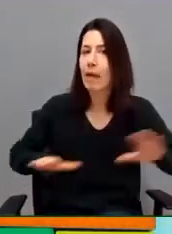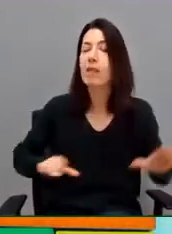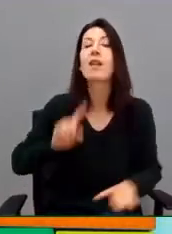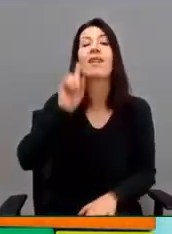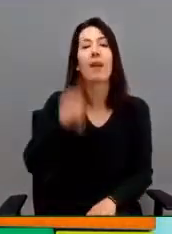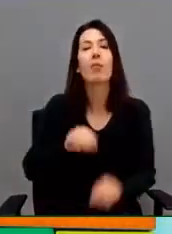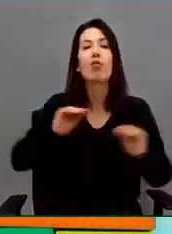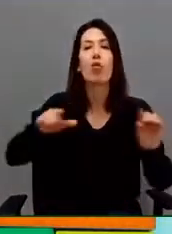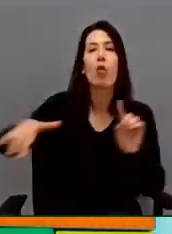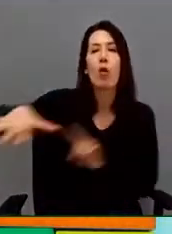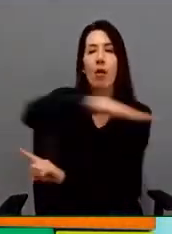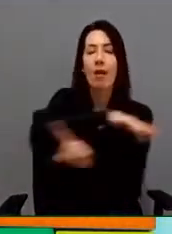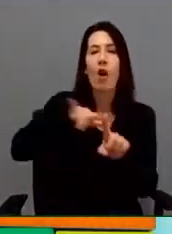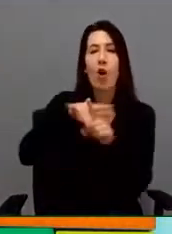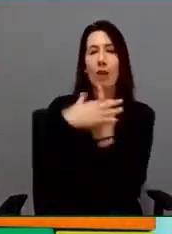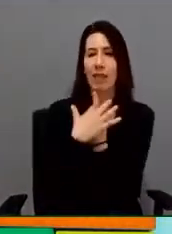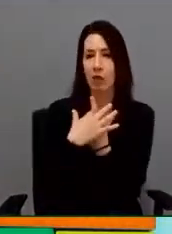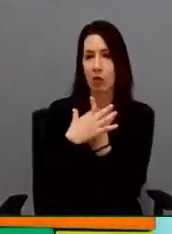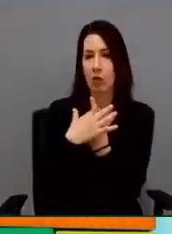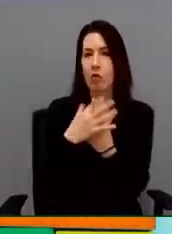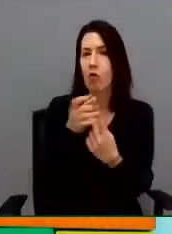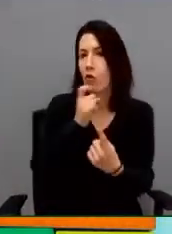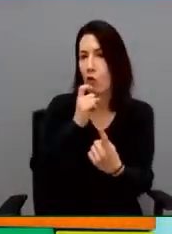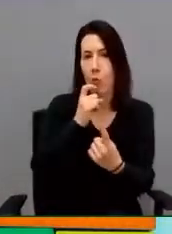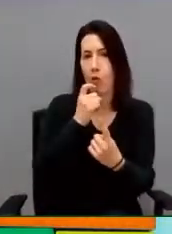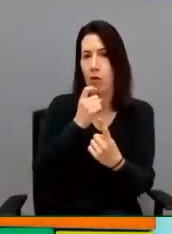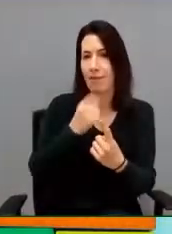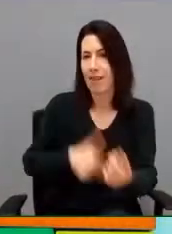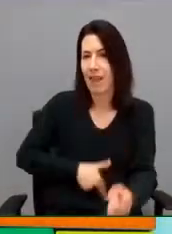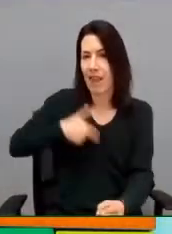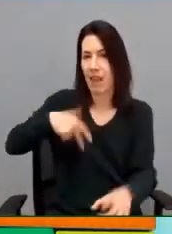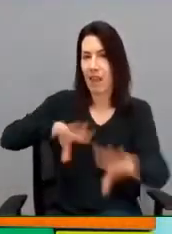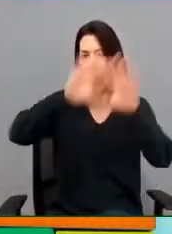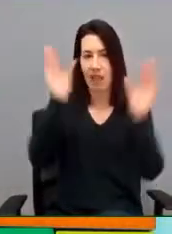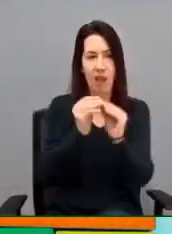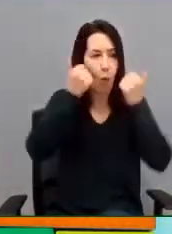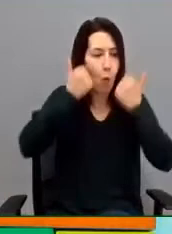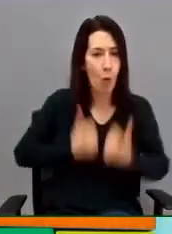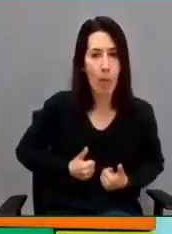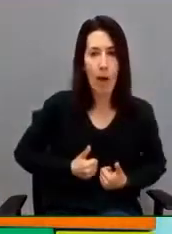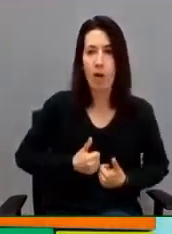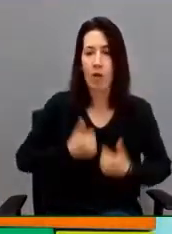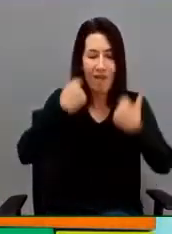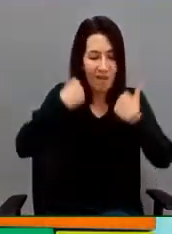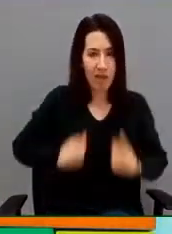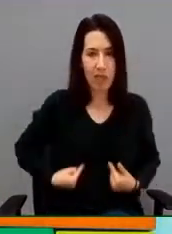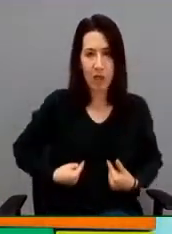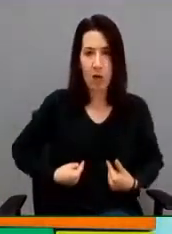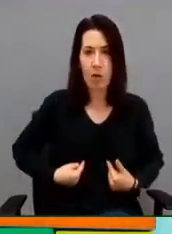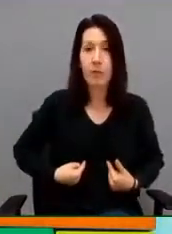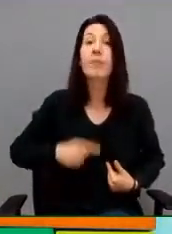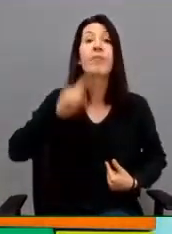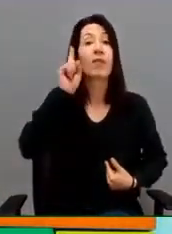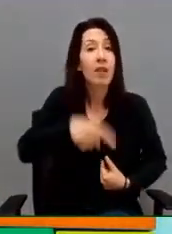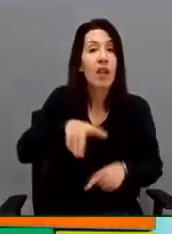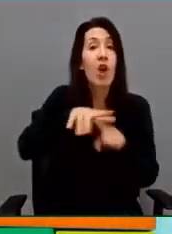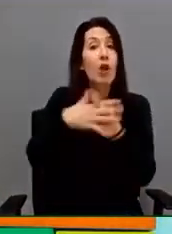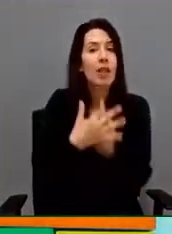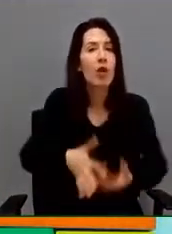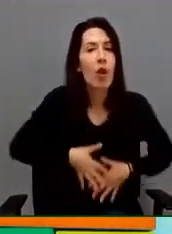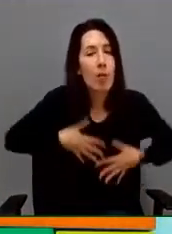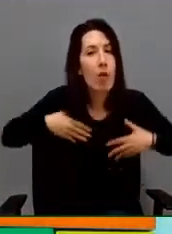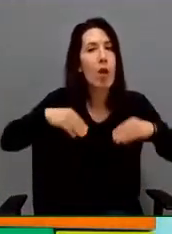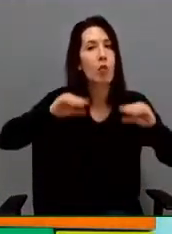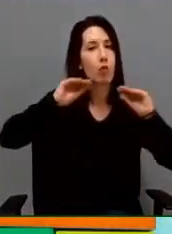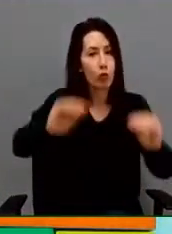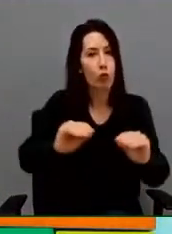también su contexto. Su contexto a todos los niveles, su contexto humano, su contexto físico y el contexto emocional